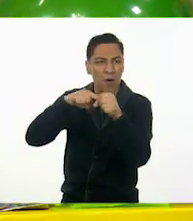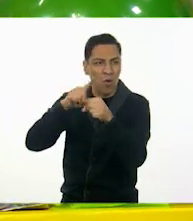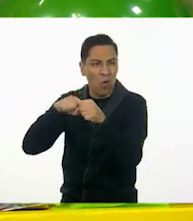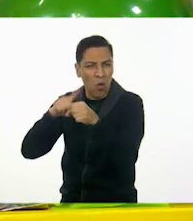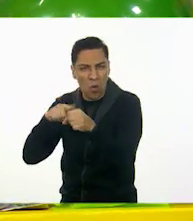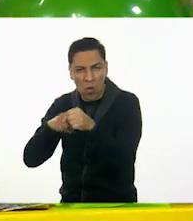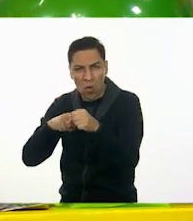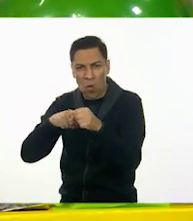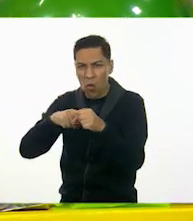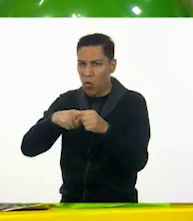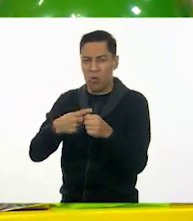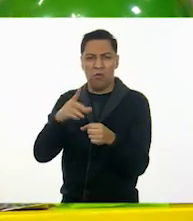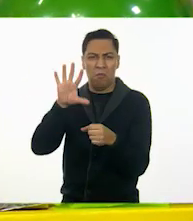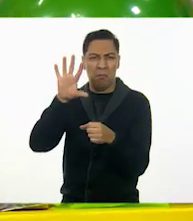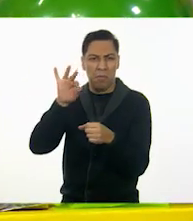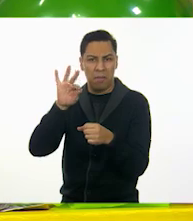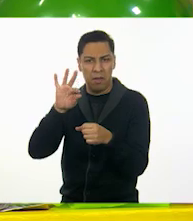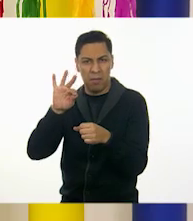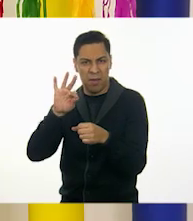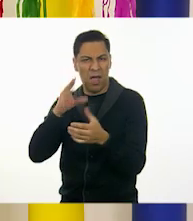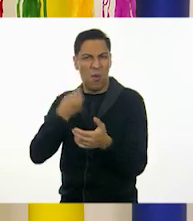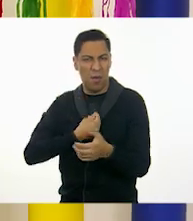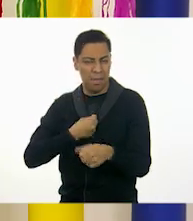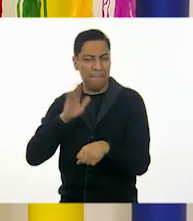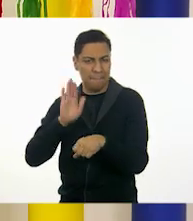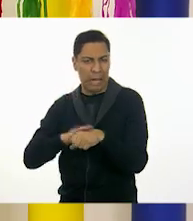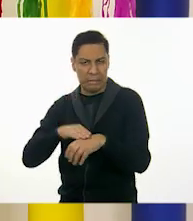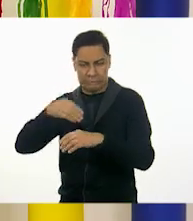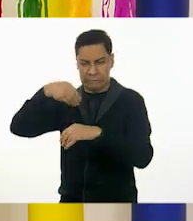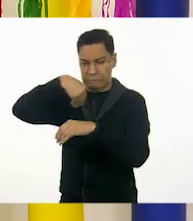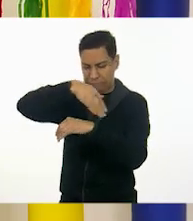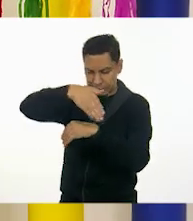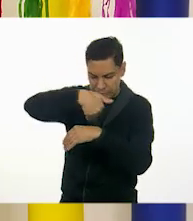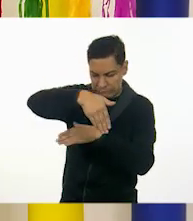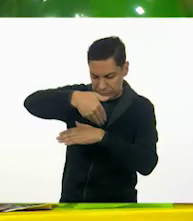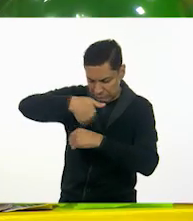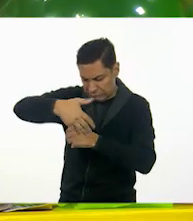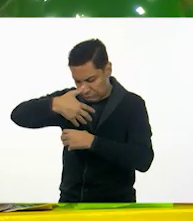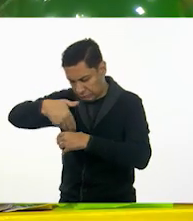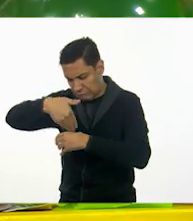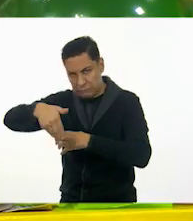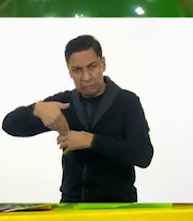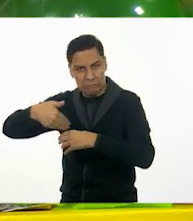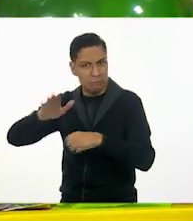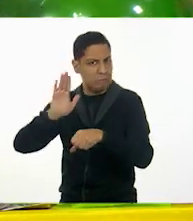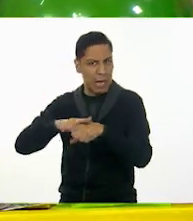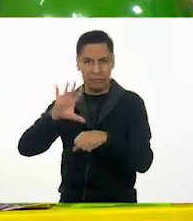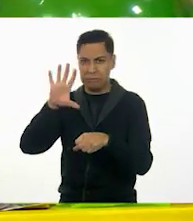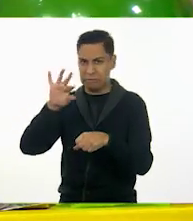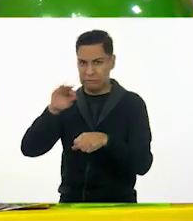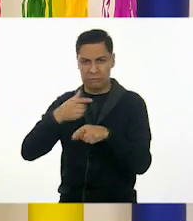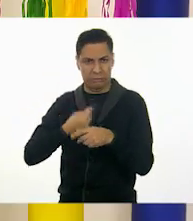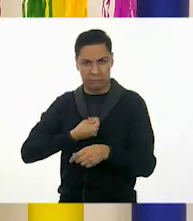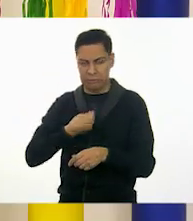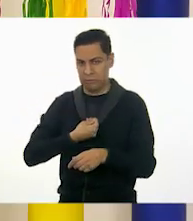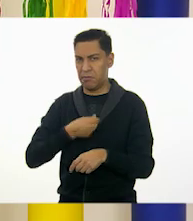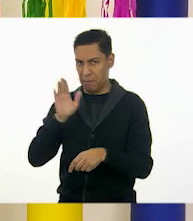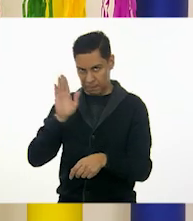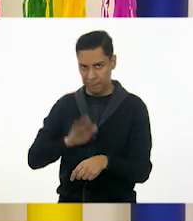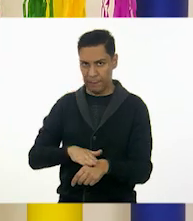ustedes quieran para que quede resistente. Exacto. Y posteriormente, pues, elaboramos los conitos